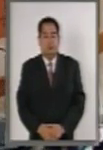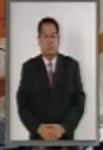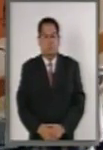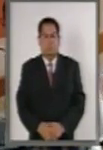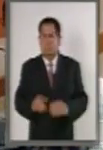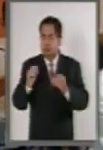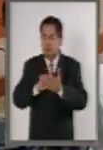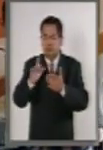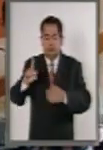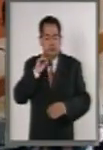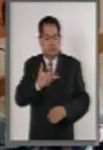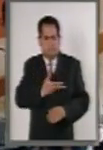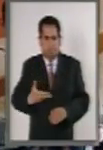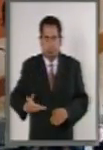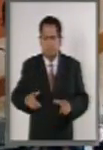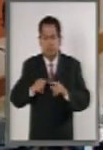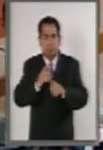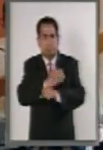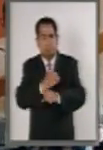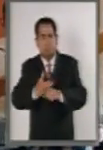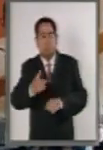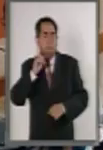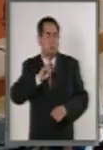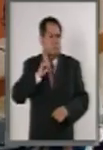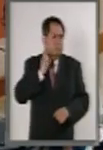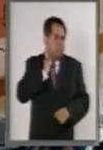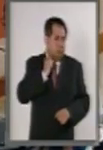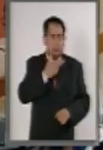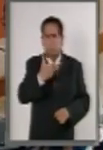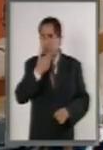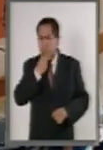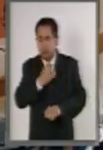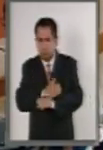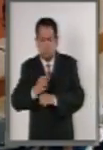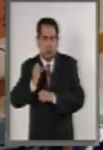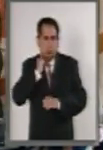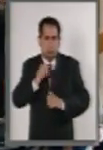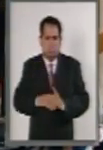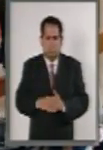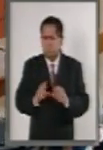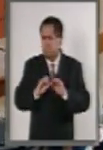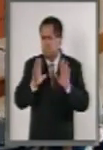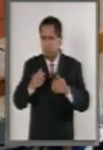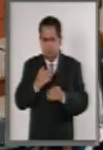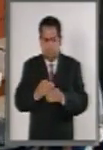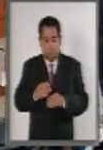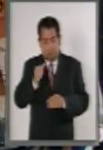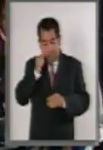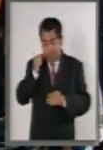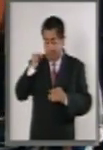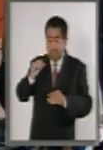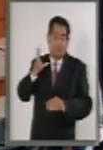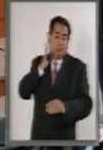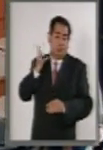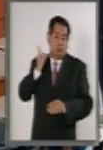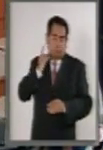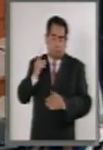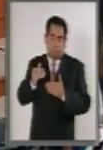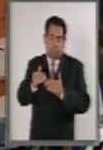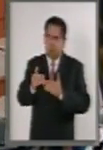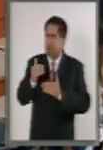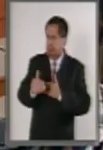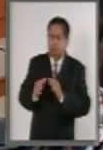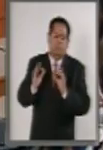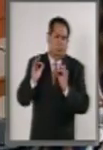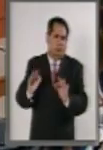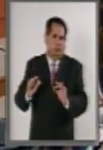Muchas gracias, Presidenta, compañeras, senadoras, compañeros, senadores. Sin duda, el paso que se ha dado ayer desde Cámara de Diputados es la